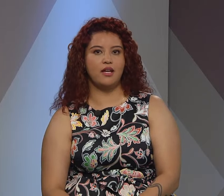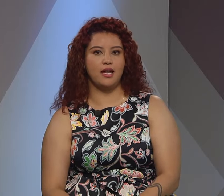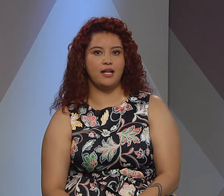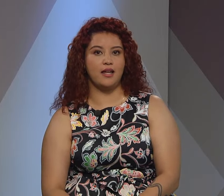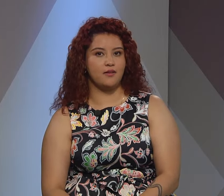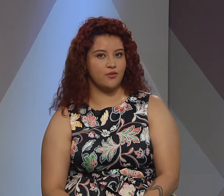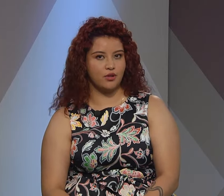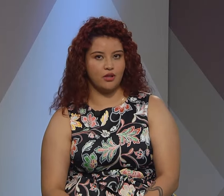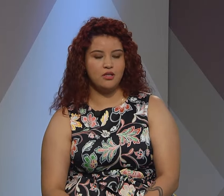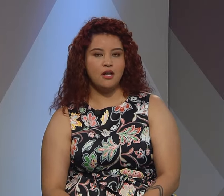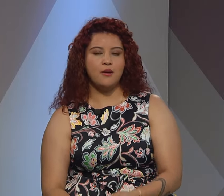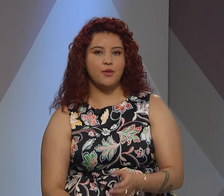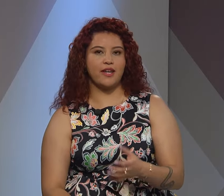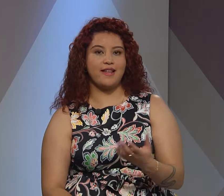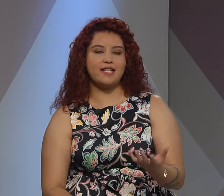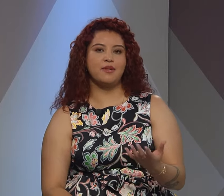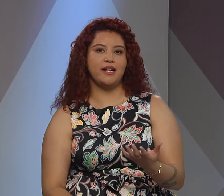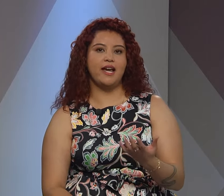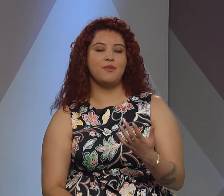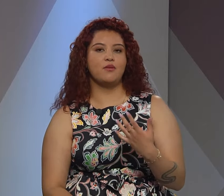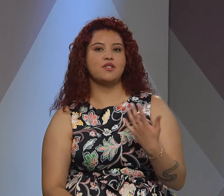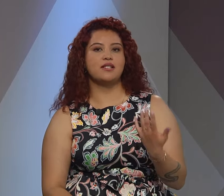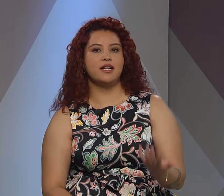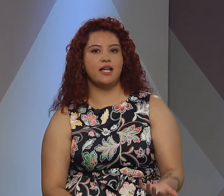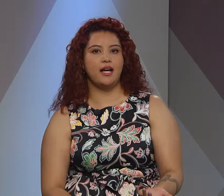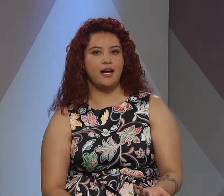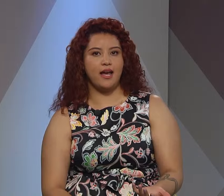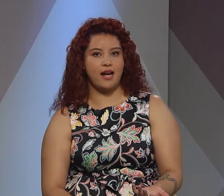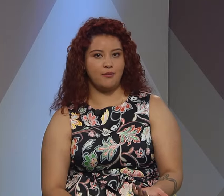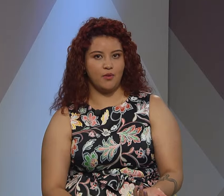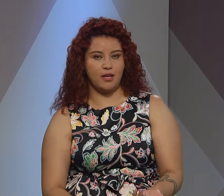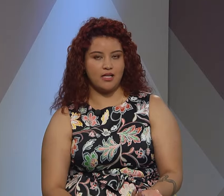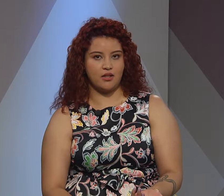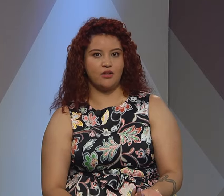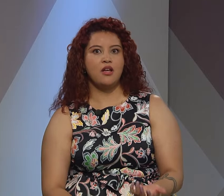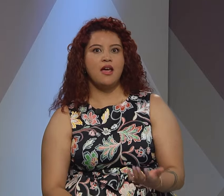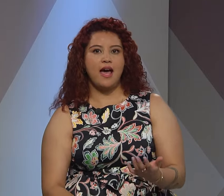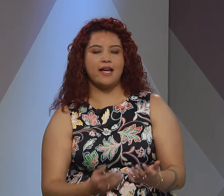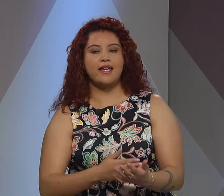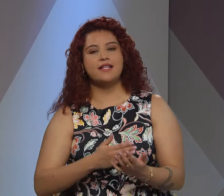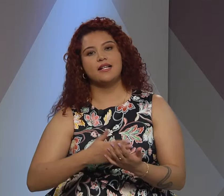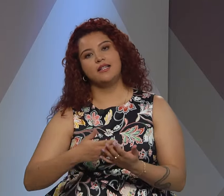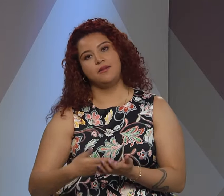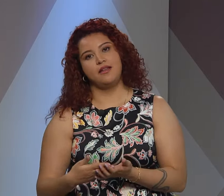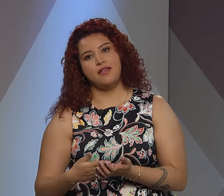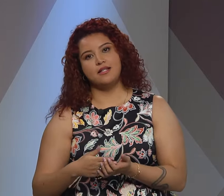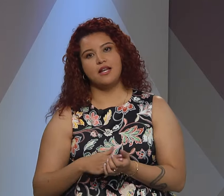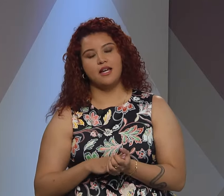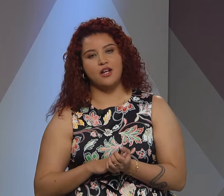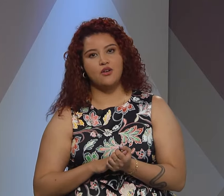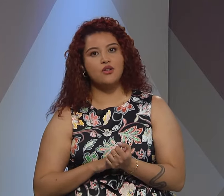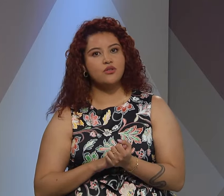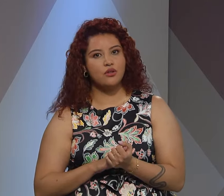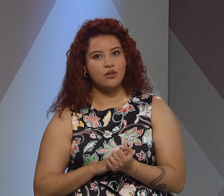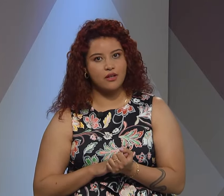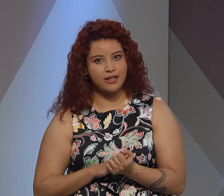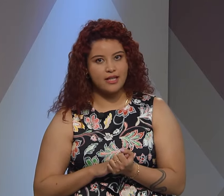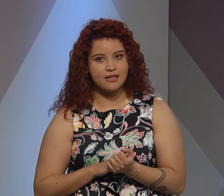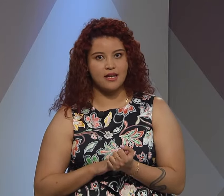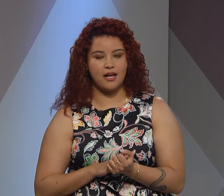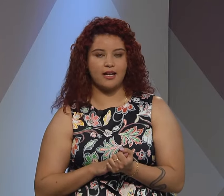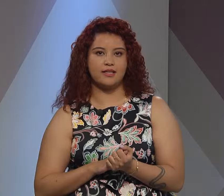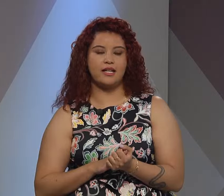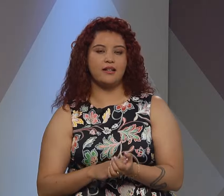tanto en la difusión porque de esta manera podemos hacer llegar a la población aquellas actividades que no son